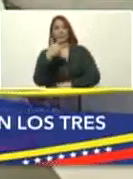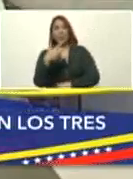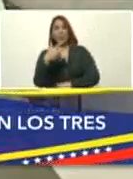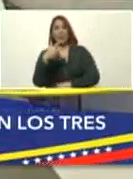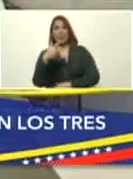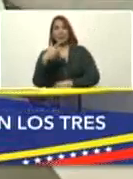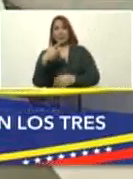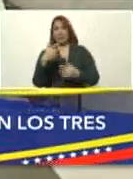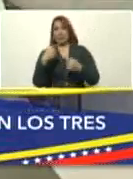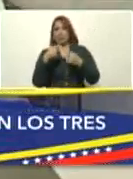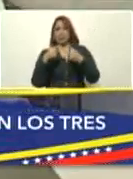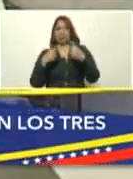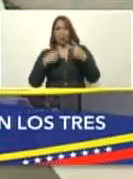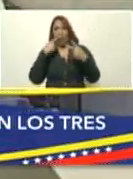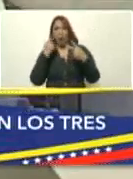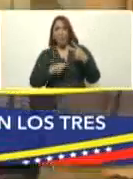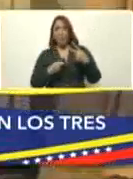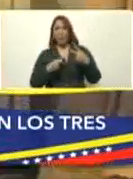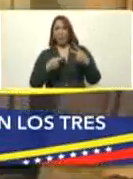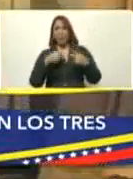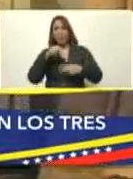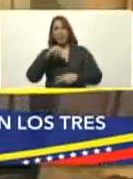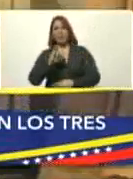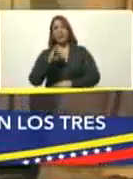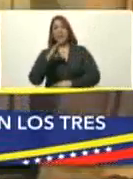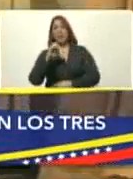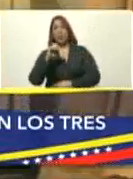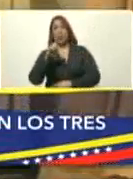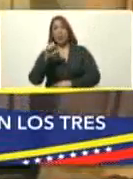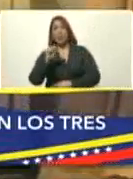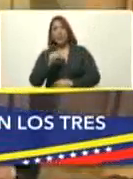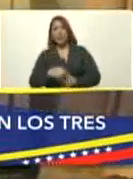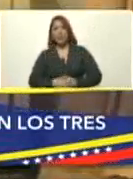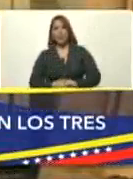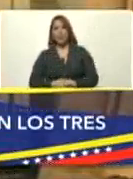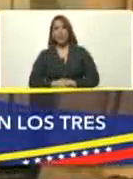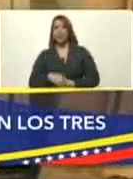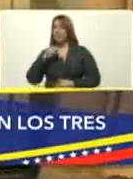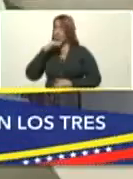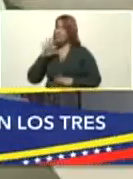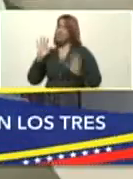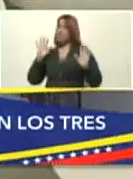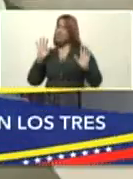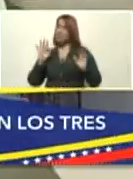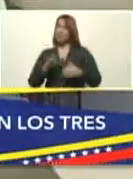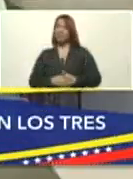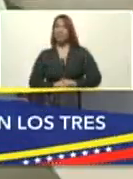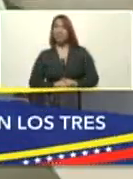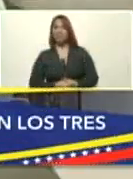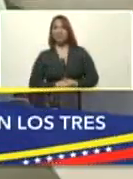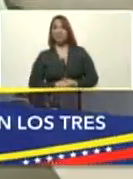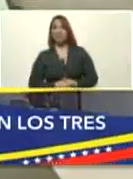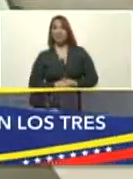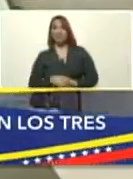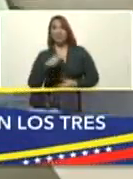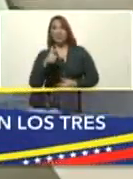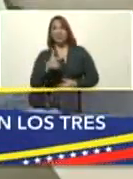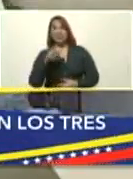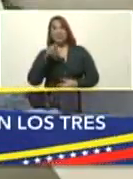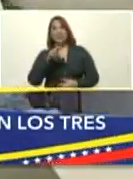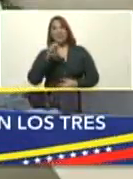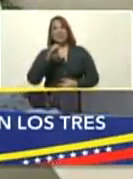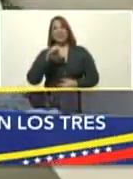de Nicolás Maduro. ¿Qué te parece? Nicolás XXIII. Su historia. Bueno, me confunde mucho con José Gregorio.